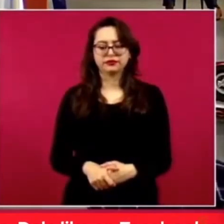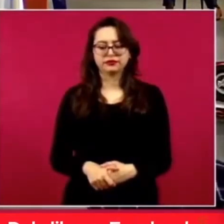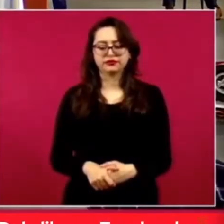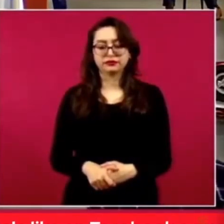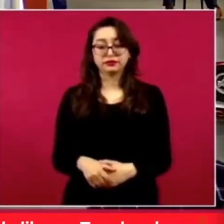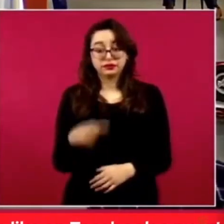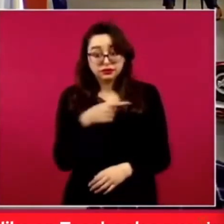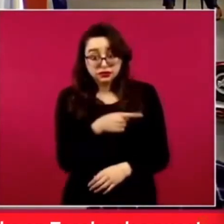Ah, ahí es, con él.